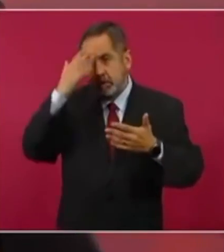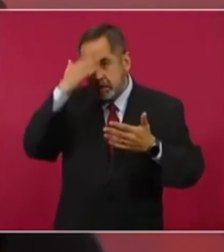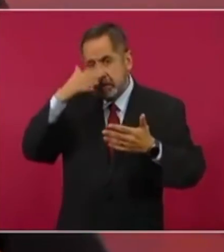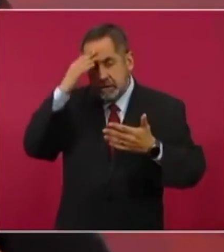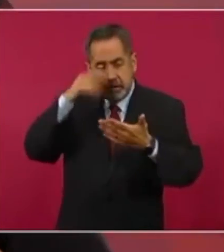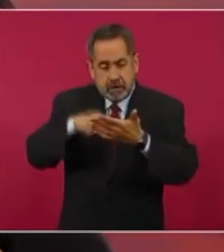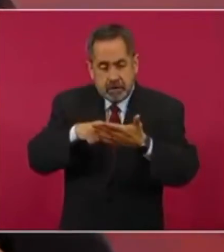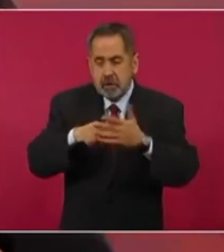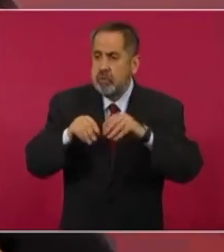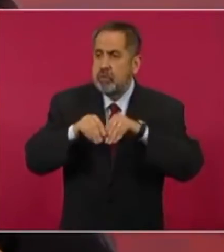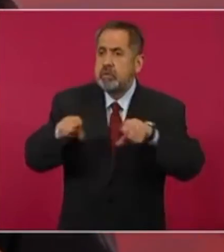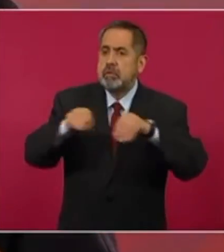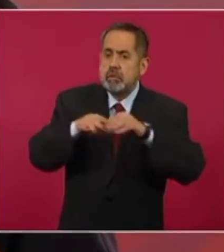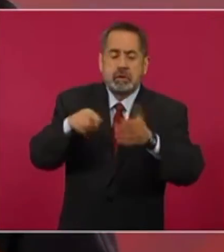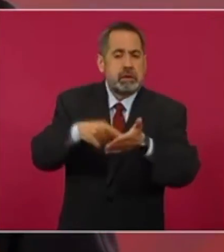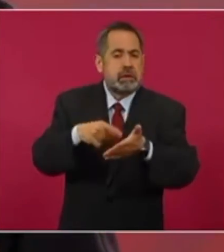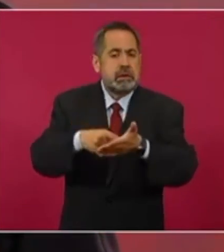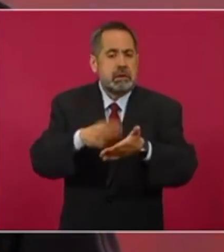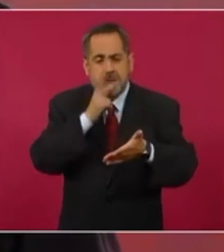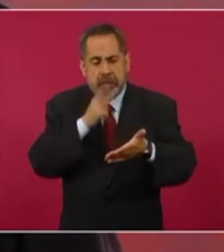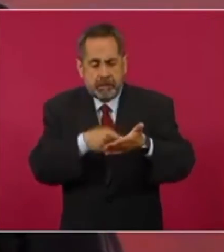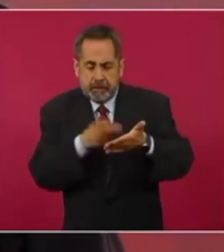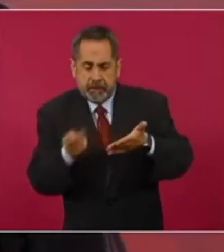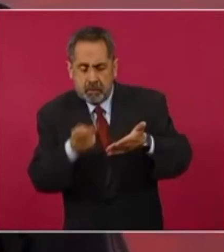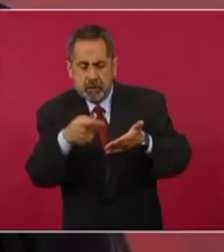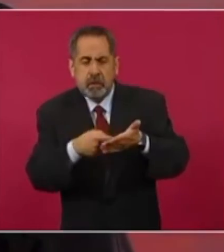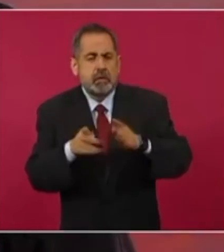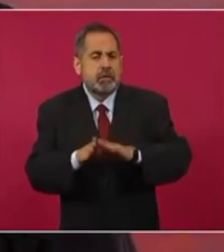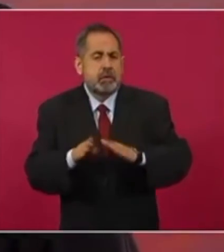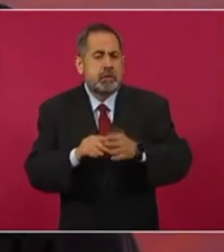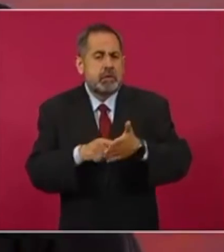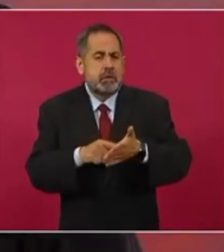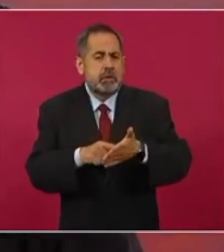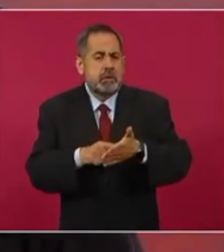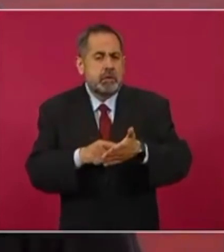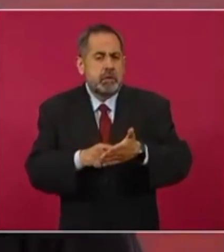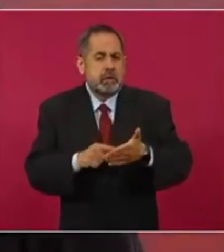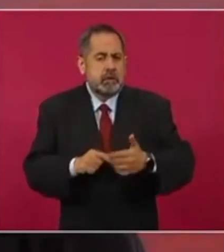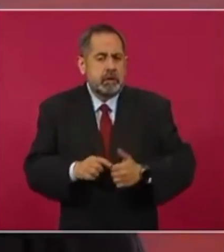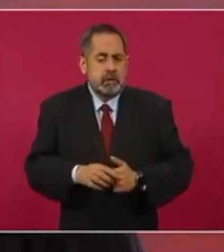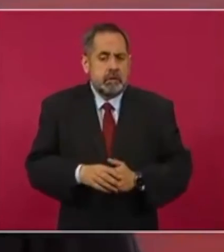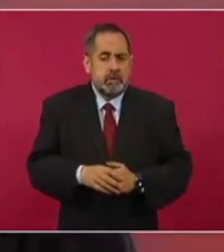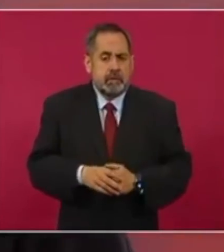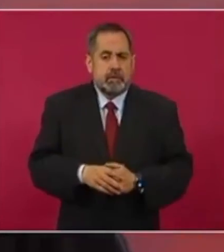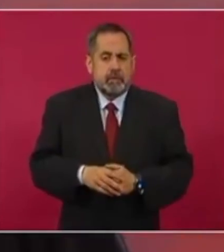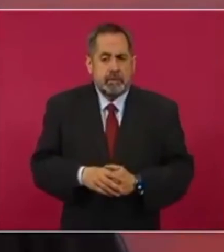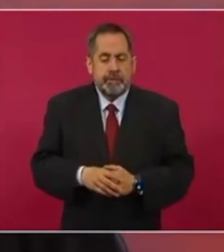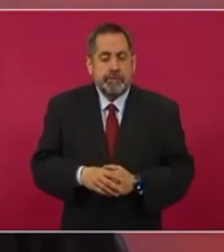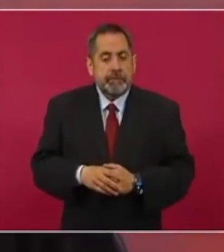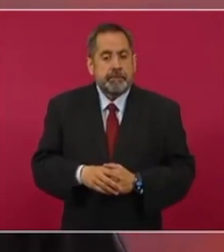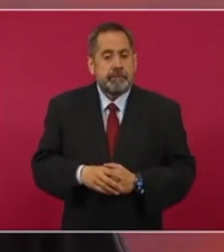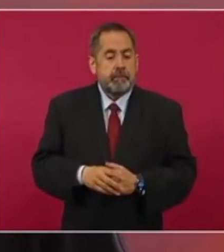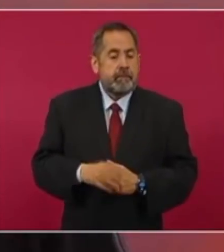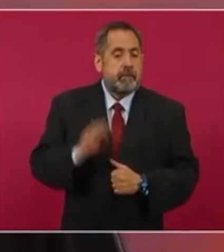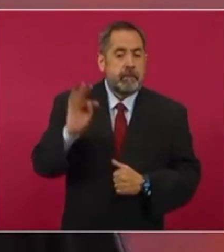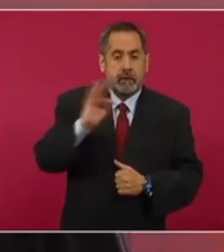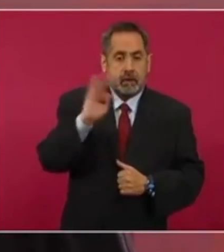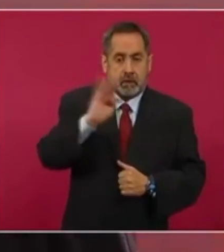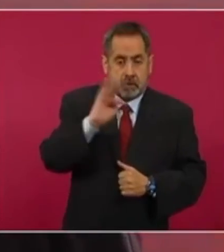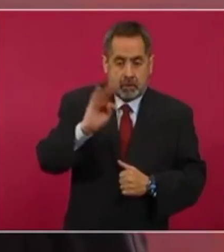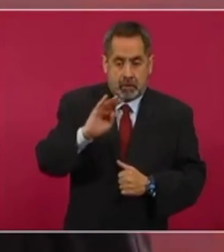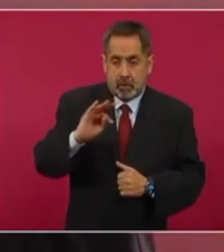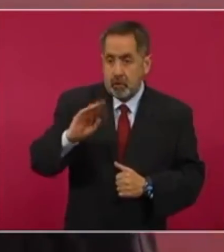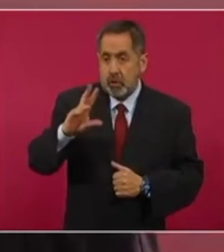si no quieren que yo